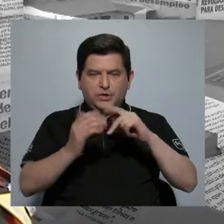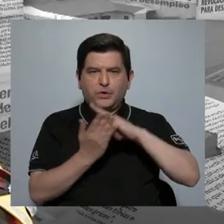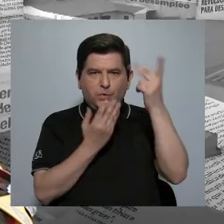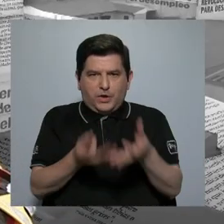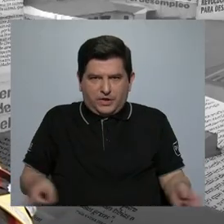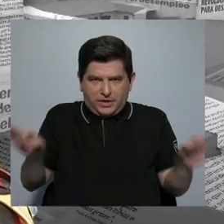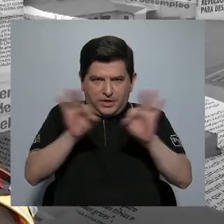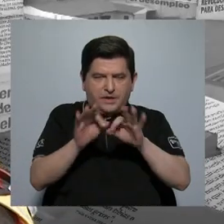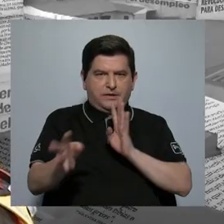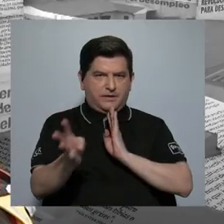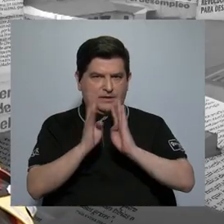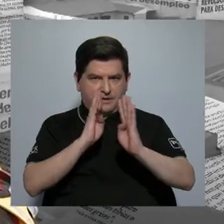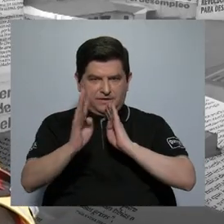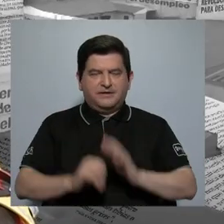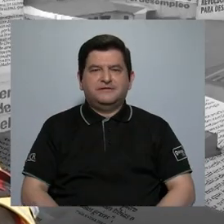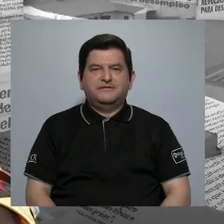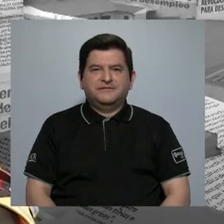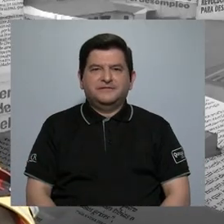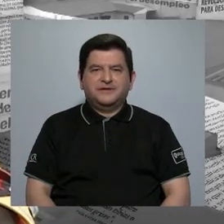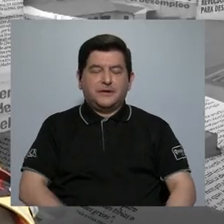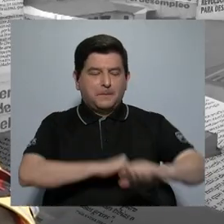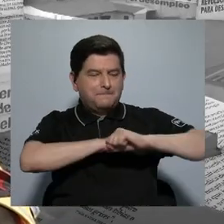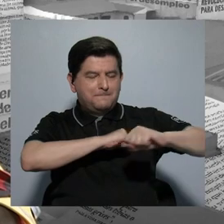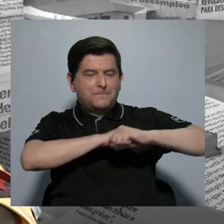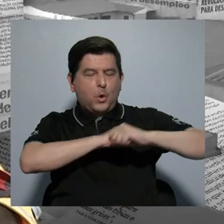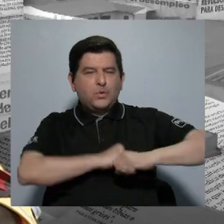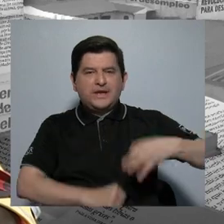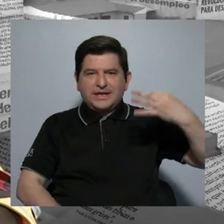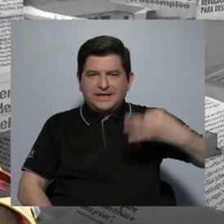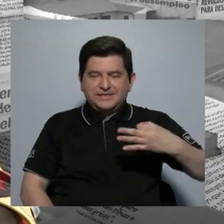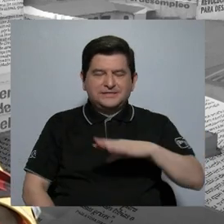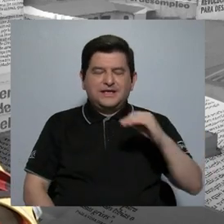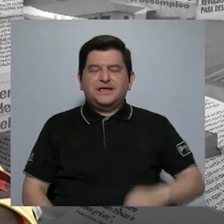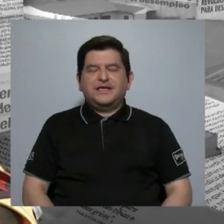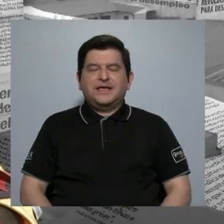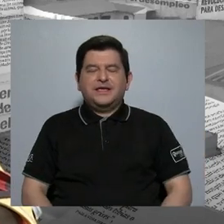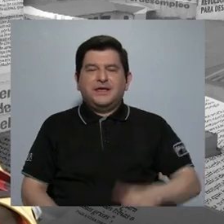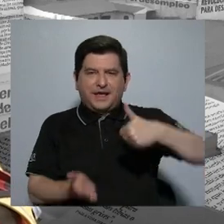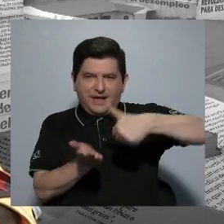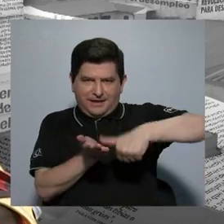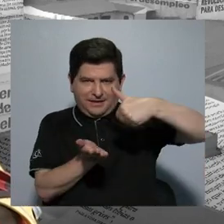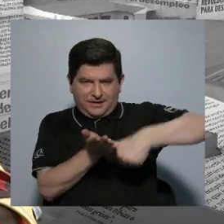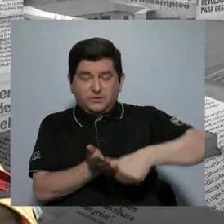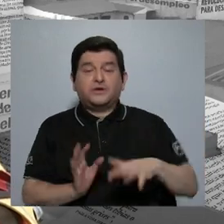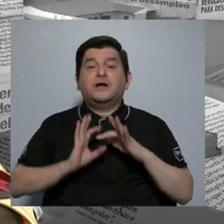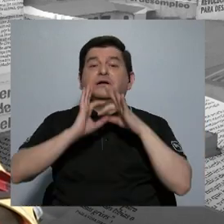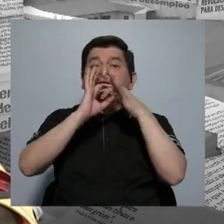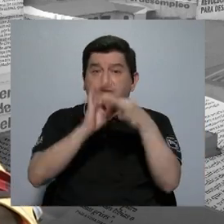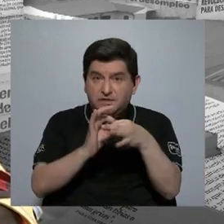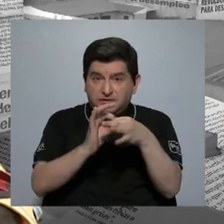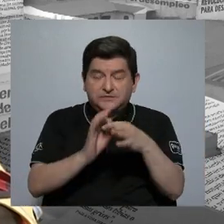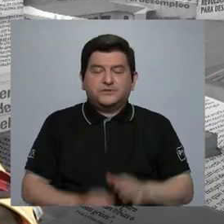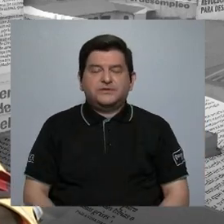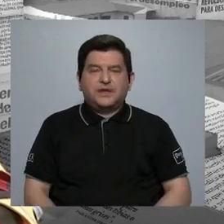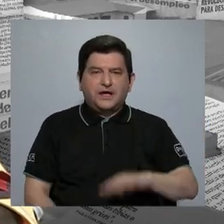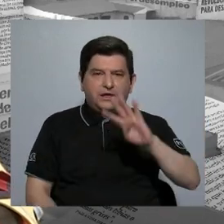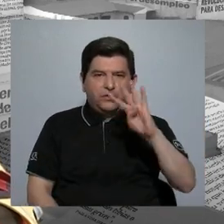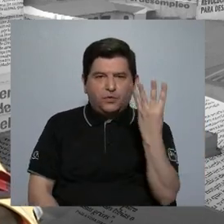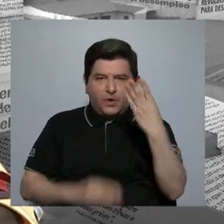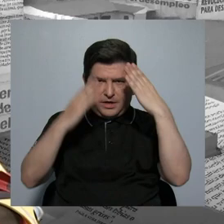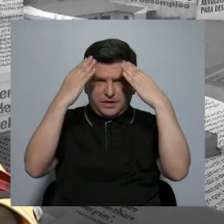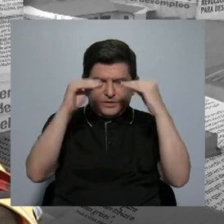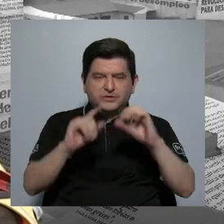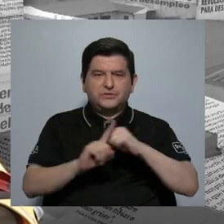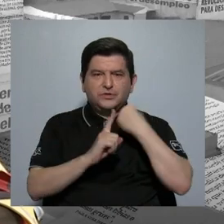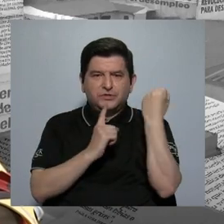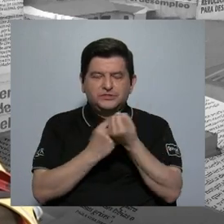Regresamos con lo que importa. Estamos conversando sobre publicidad oficial y propaganda electoral a propósito del cuarto